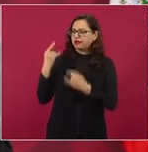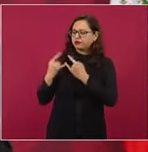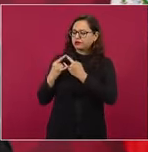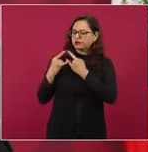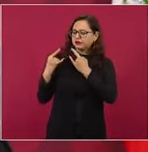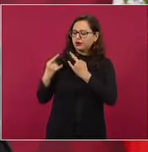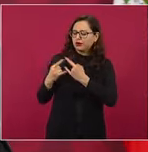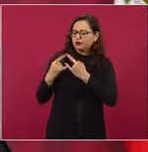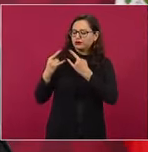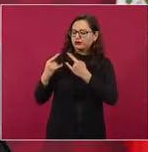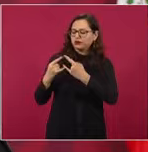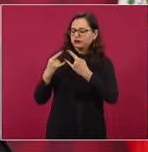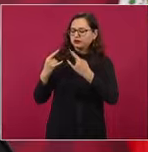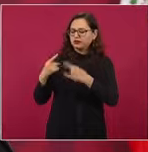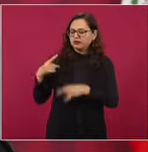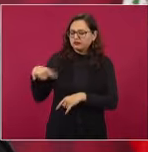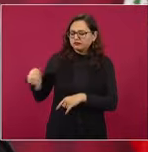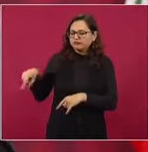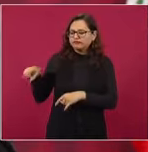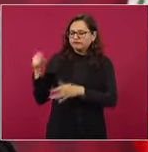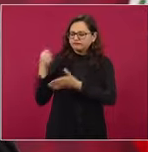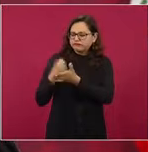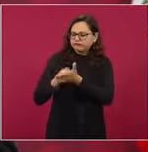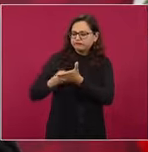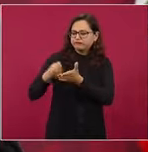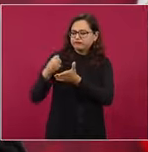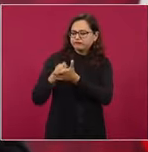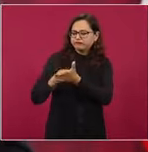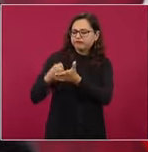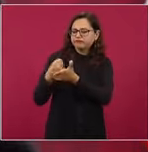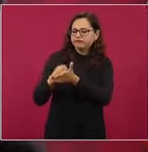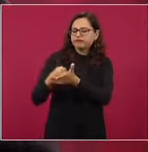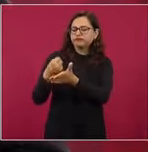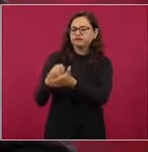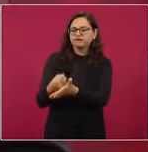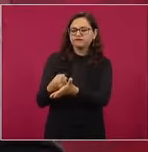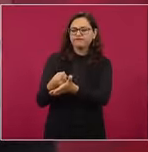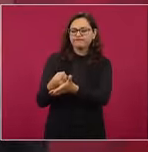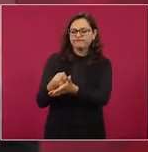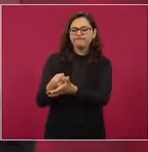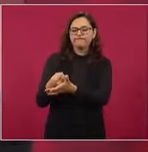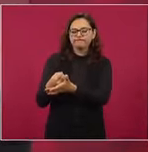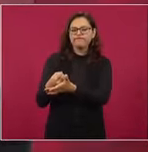libertad, por la justicia, por la democracia, por la soberanía y no dejarnos